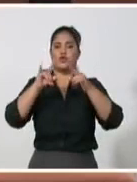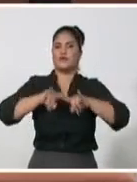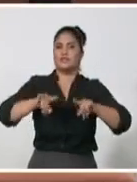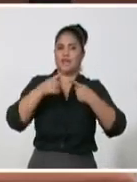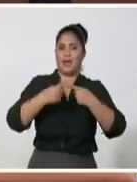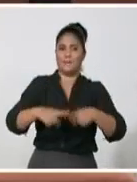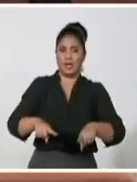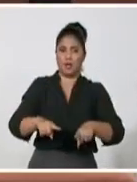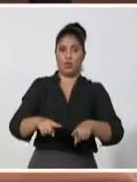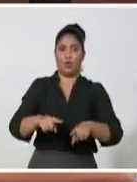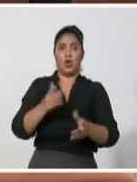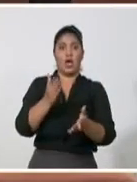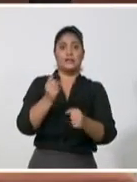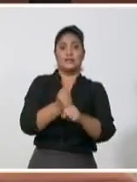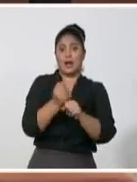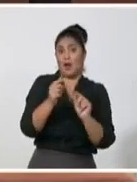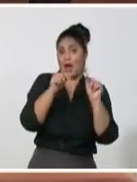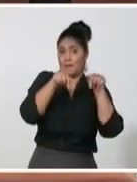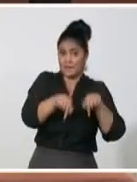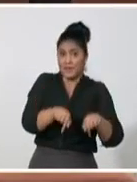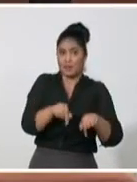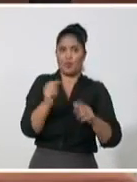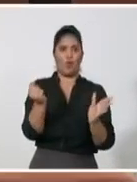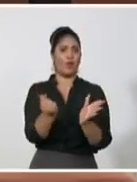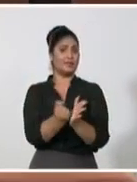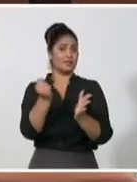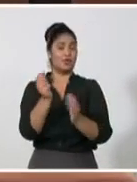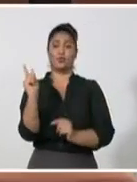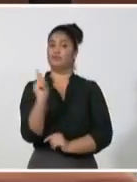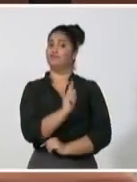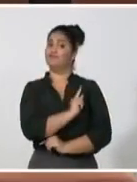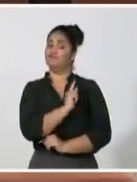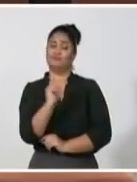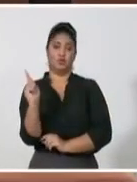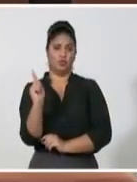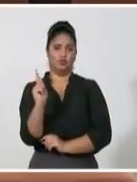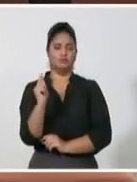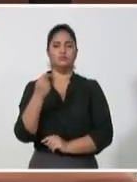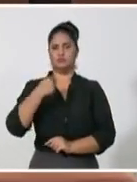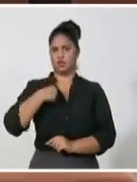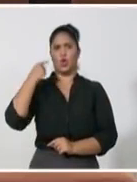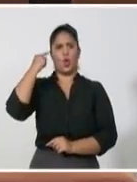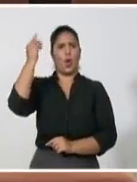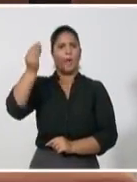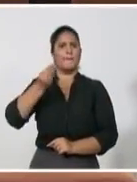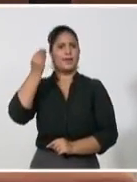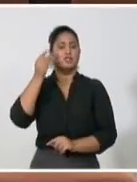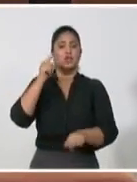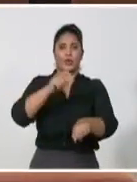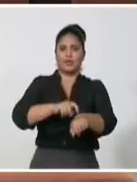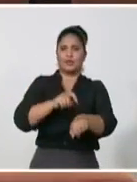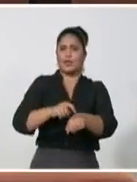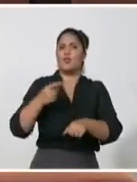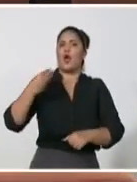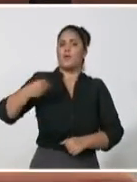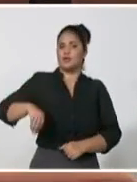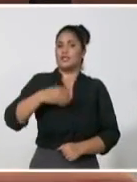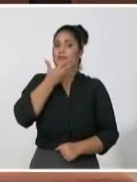Y por otra parte, en mi modesta opinión, ese es uno de los tiempos en los cuales tenemos que aprovechar para que los muchachos vayan